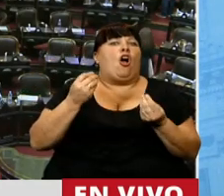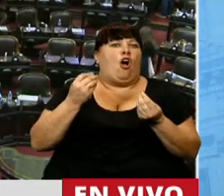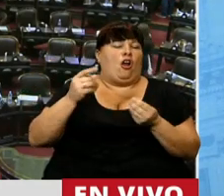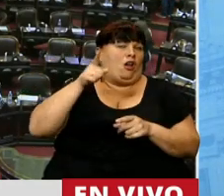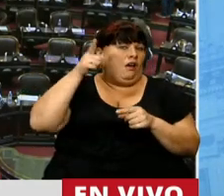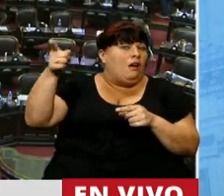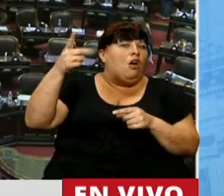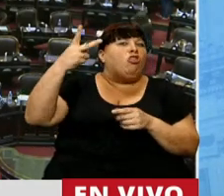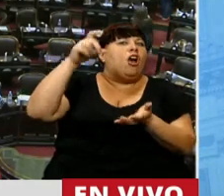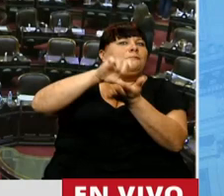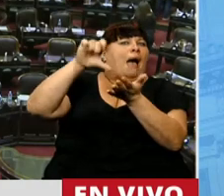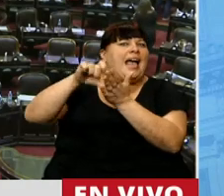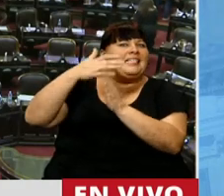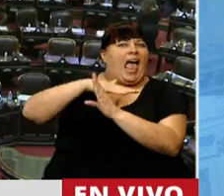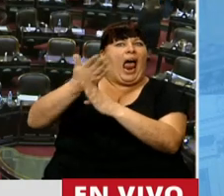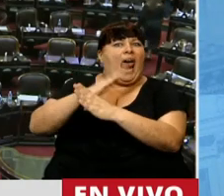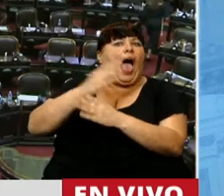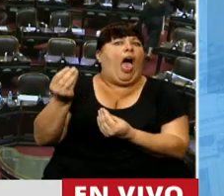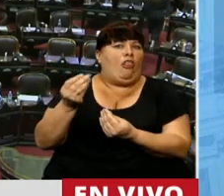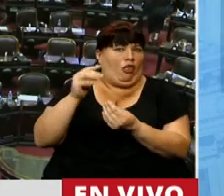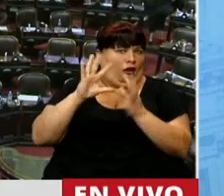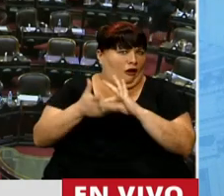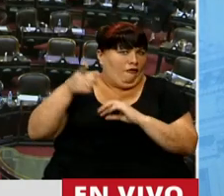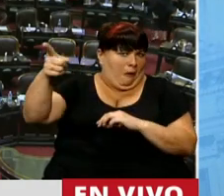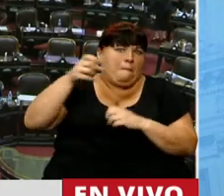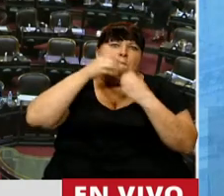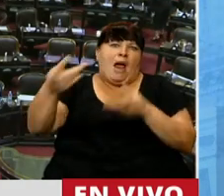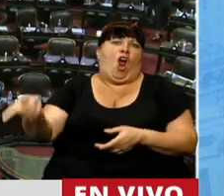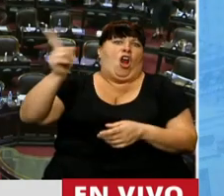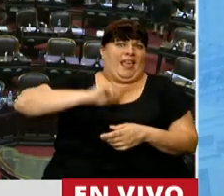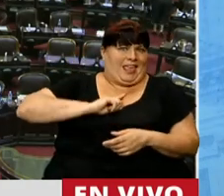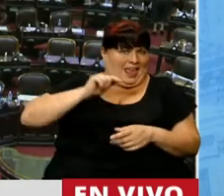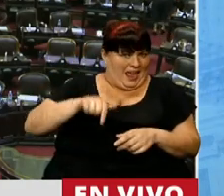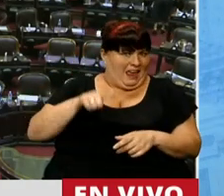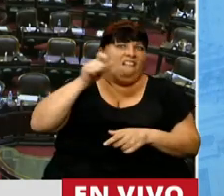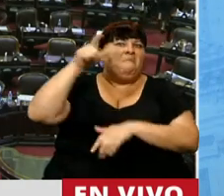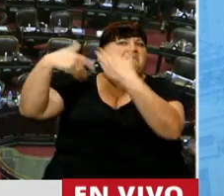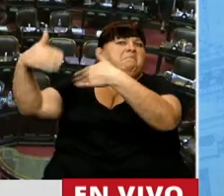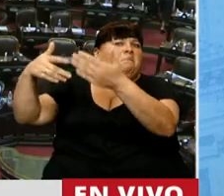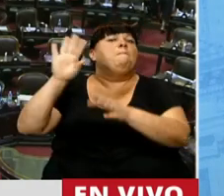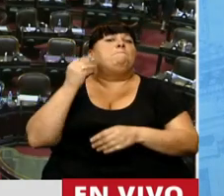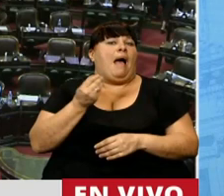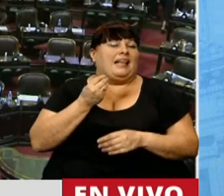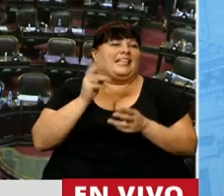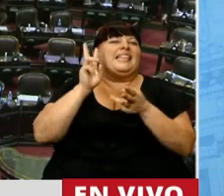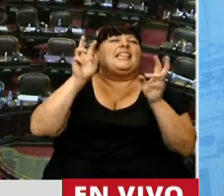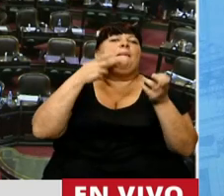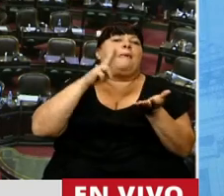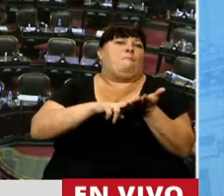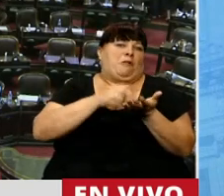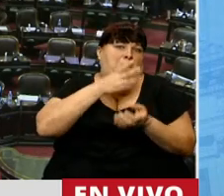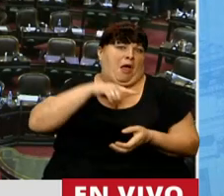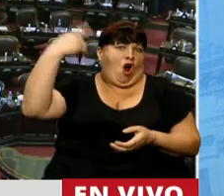contra dos países fronterizos con condiciones mucho más favorables para ellos, especialmente en materia impositiva.